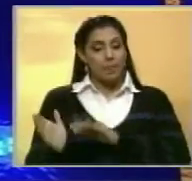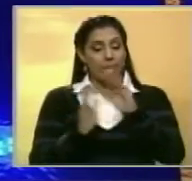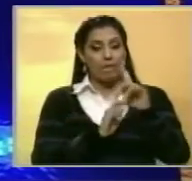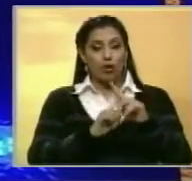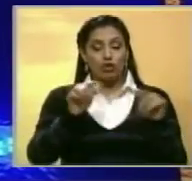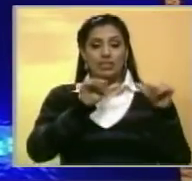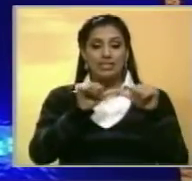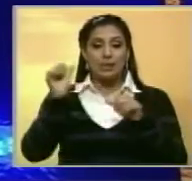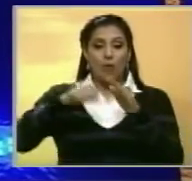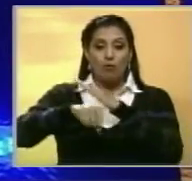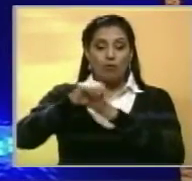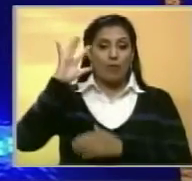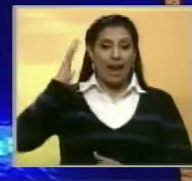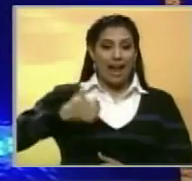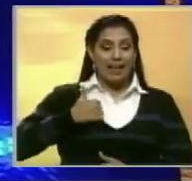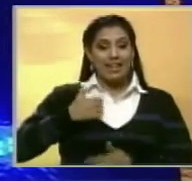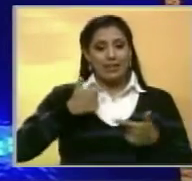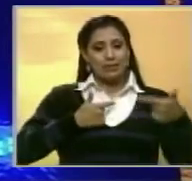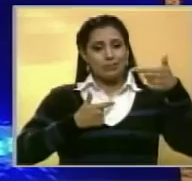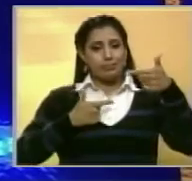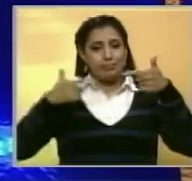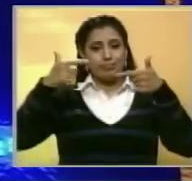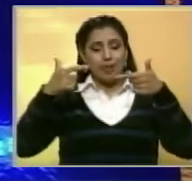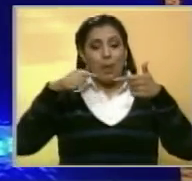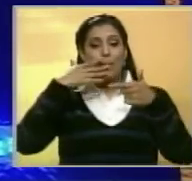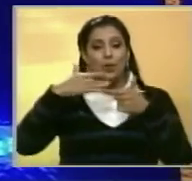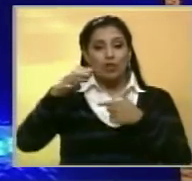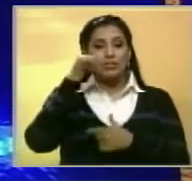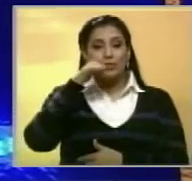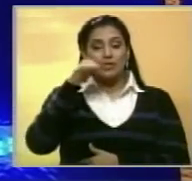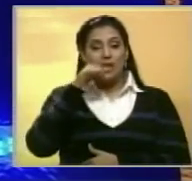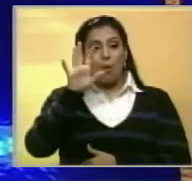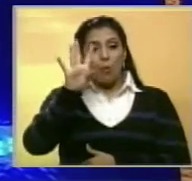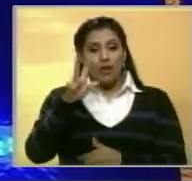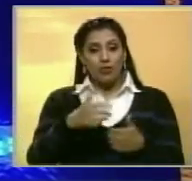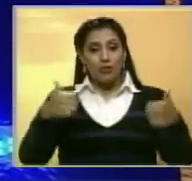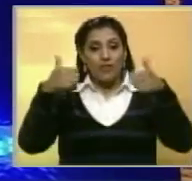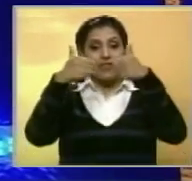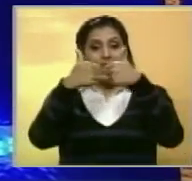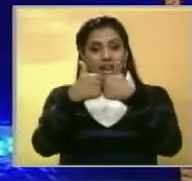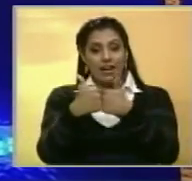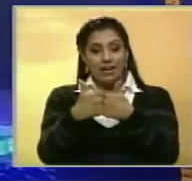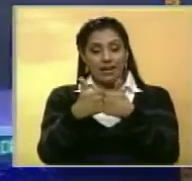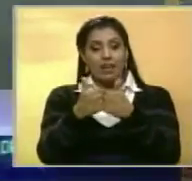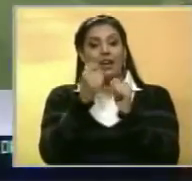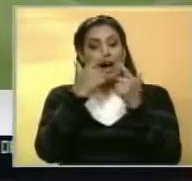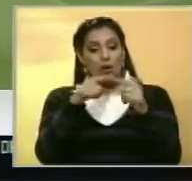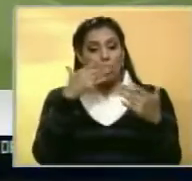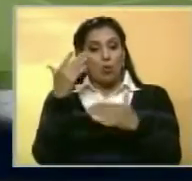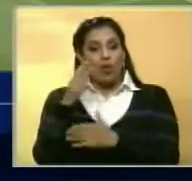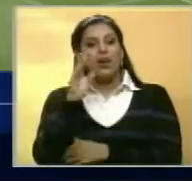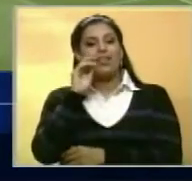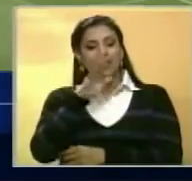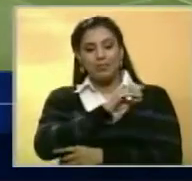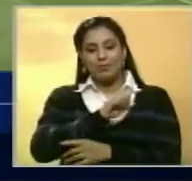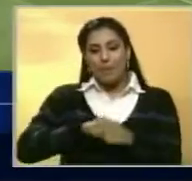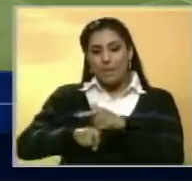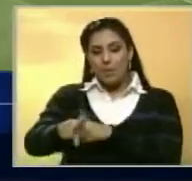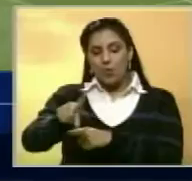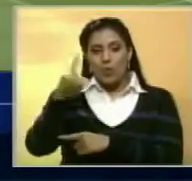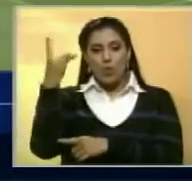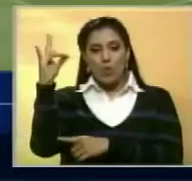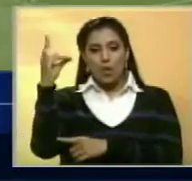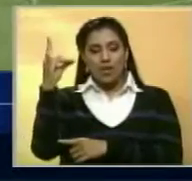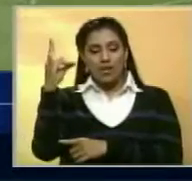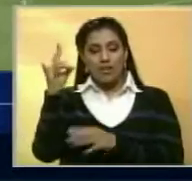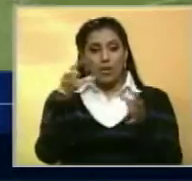Seguimos con fútbol porque Argentina será el rival de Venezuela el próximo sábado a los cuartos de final de la Copa América Centenario. La albiceleste goleó a Bolivia en el último encuentro